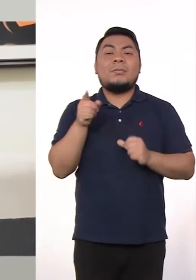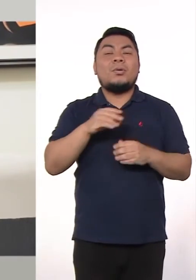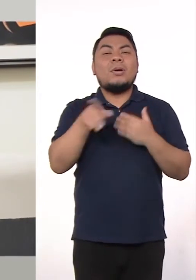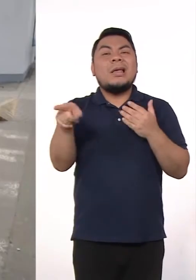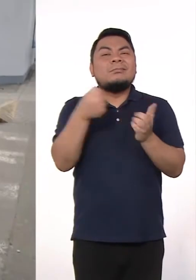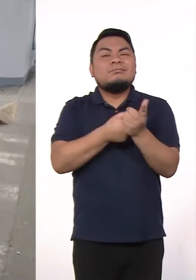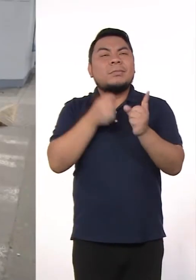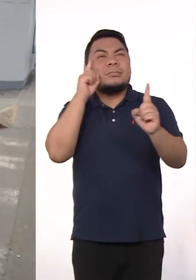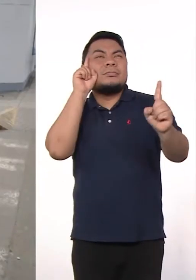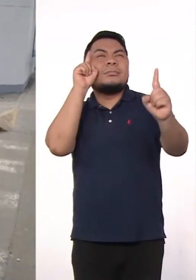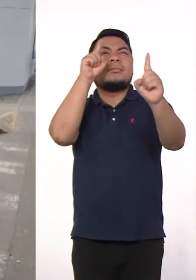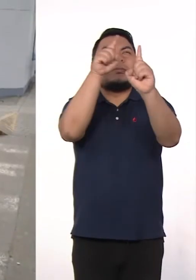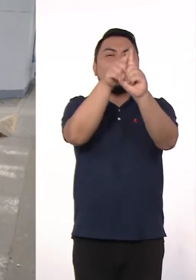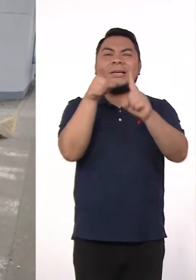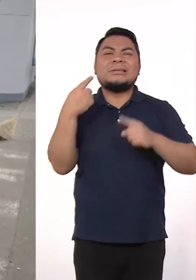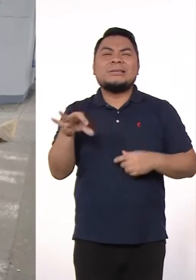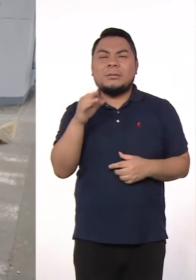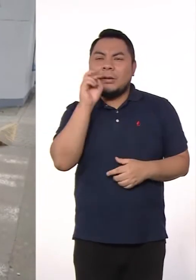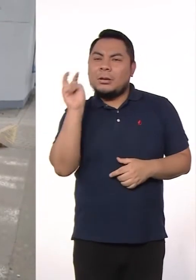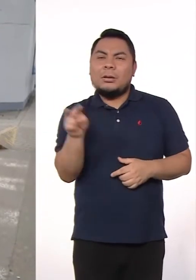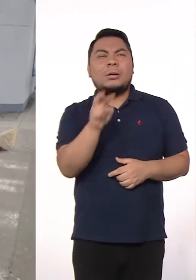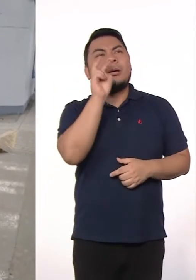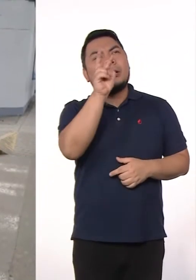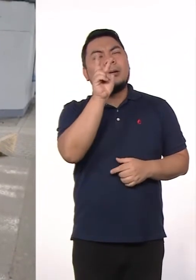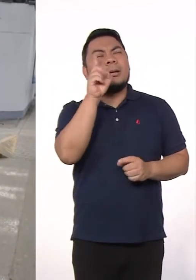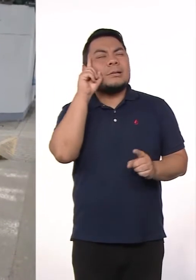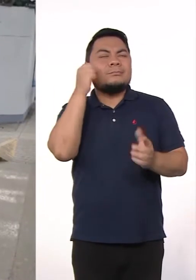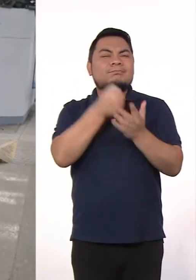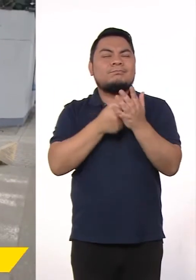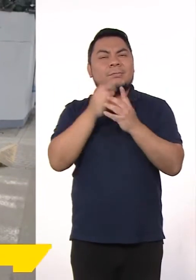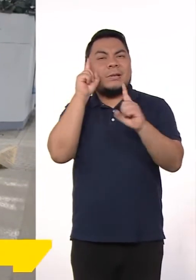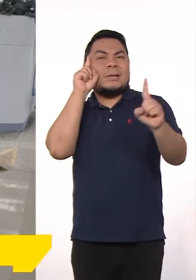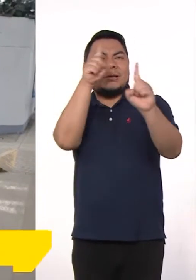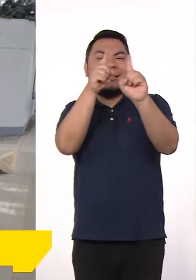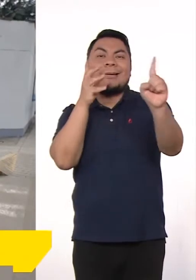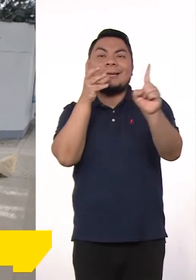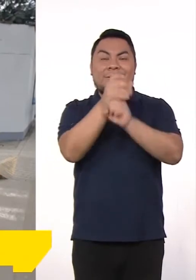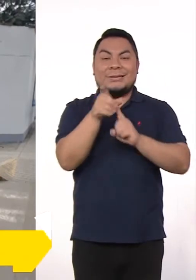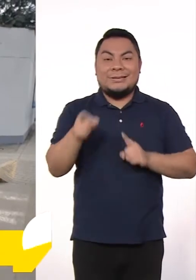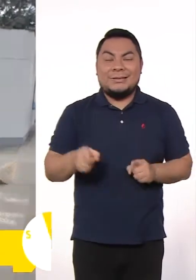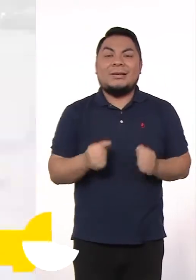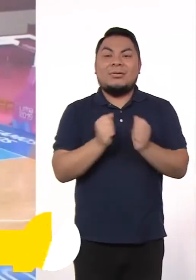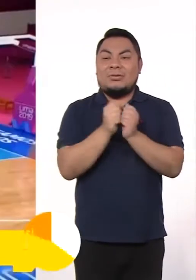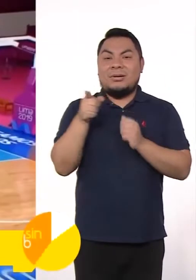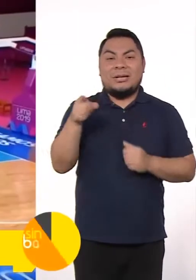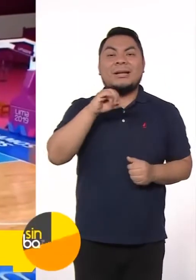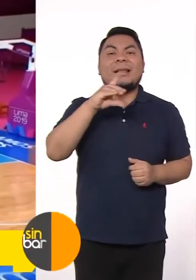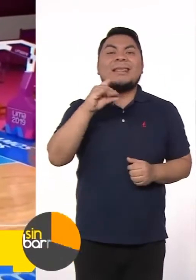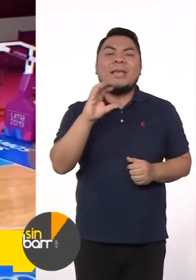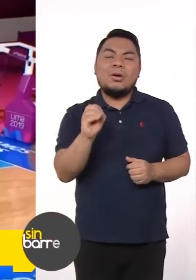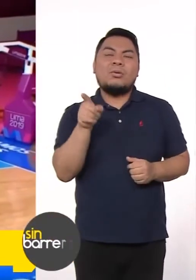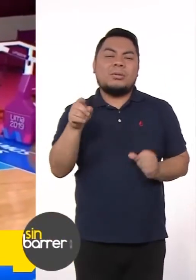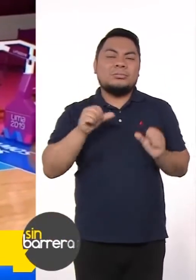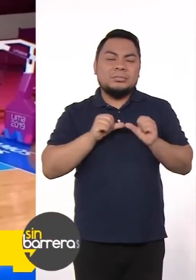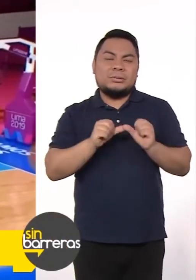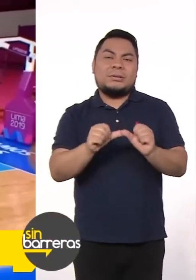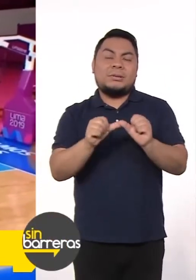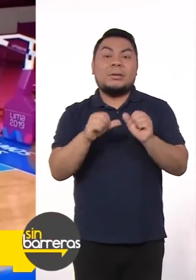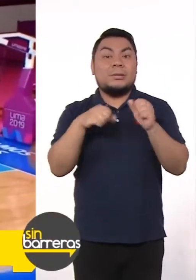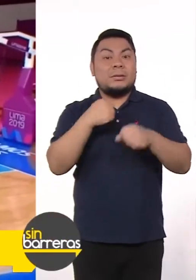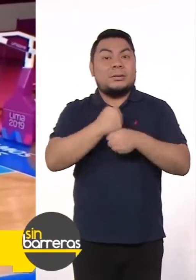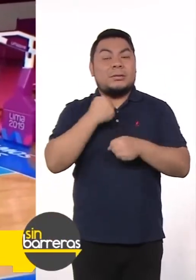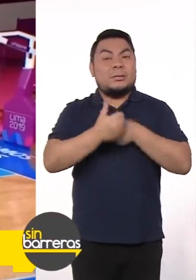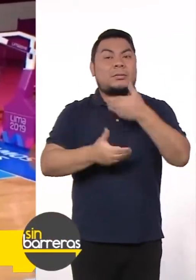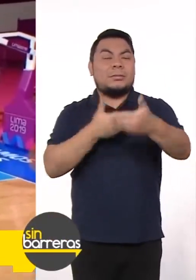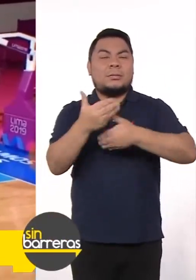sus metas. Siempre te fijan metas. Lo que deseo para Jesús, hijo mío, que te sigas desempeñando y